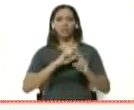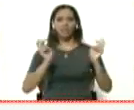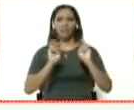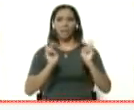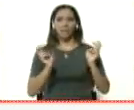tema. Hasta la próxima.